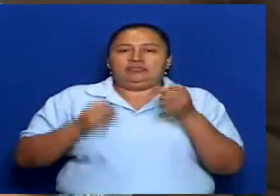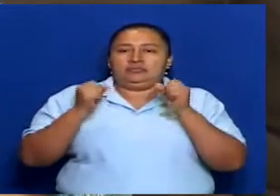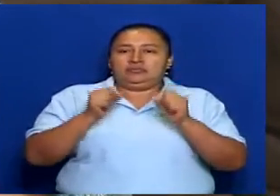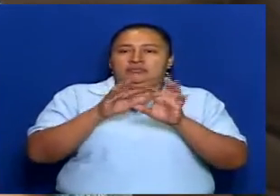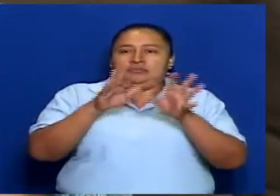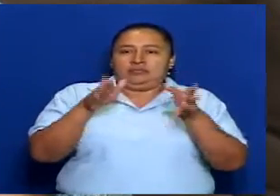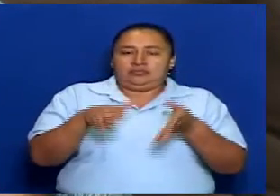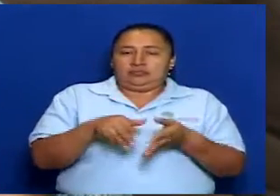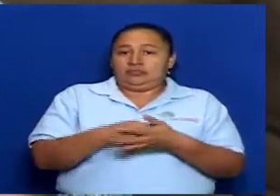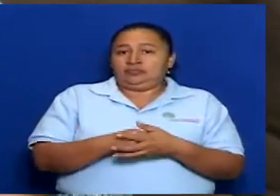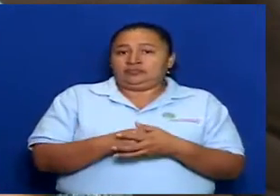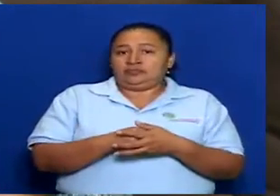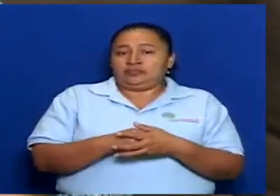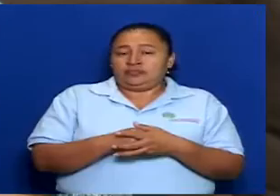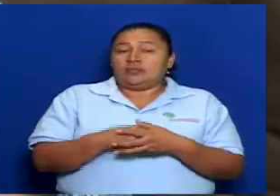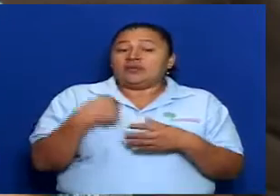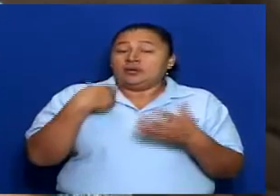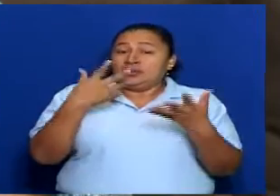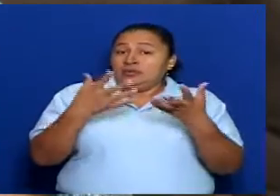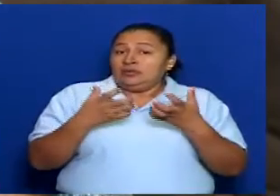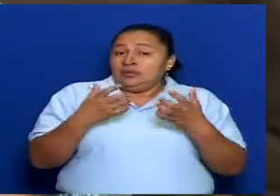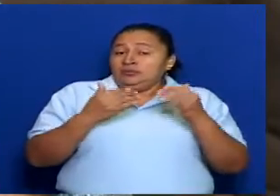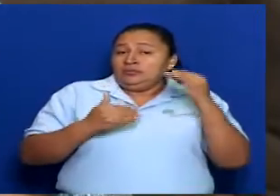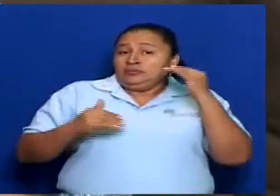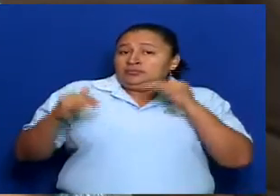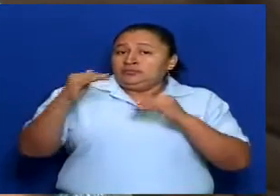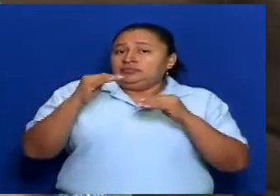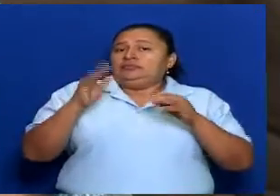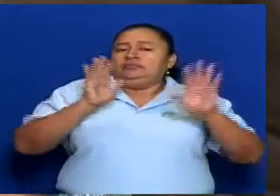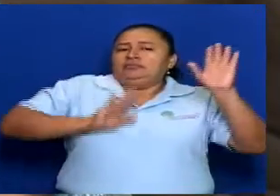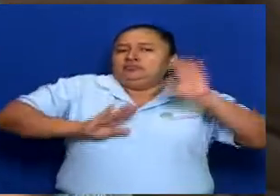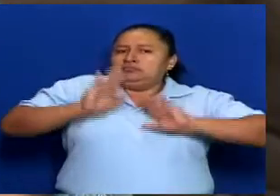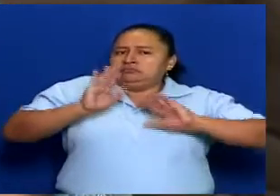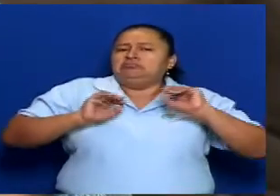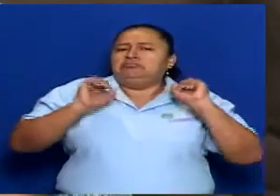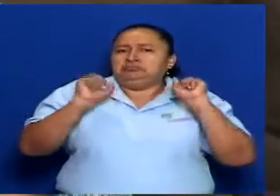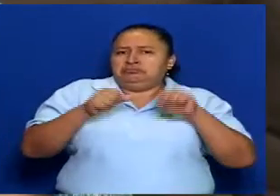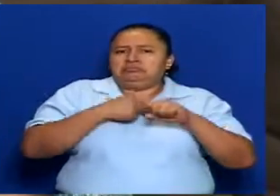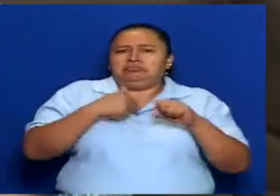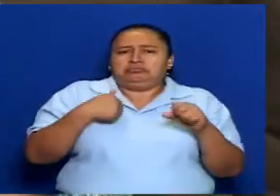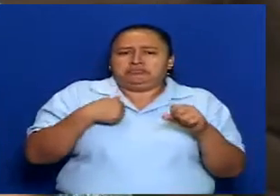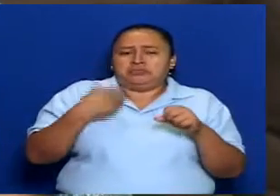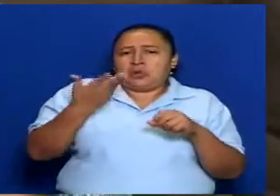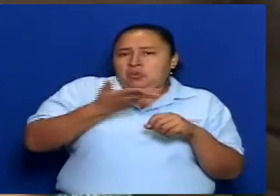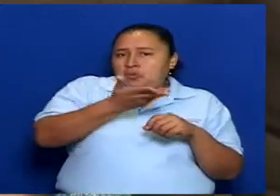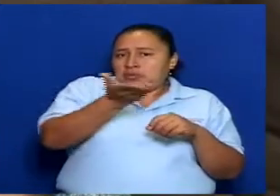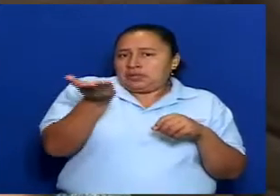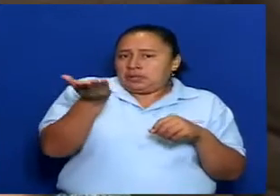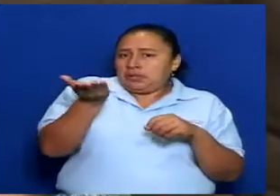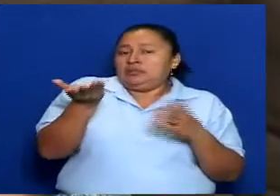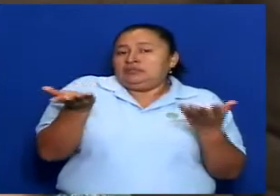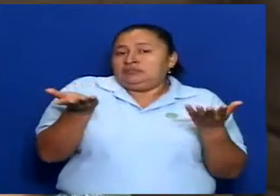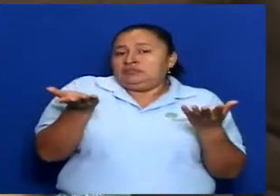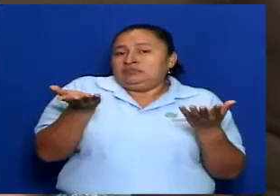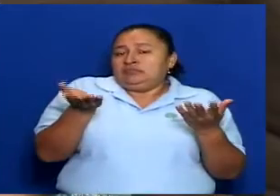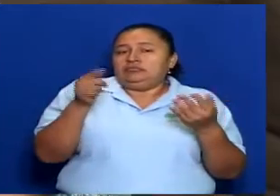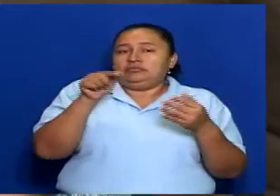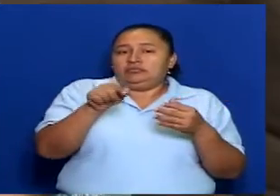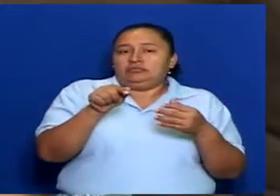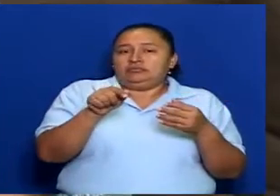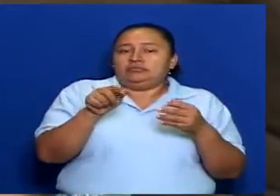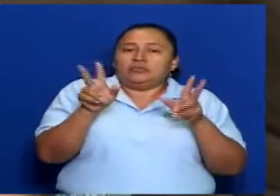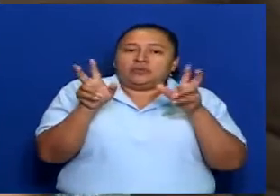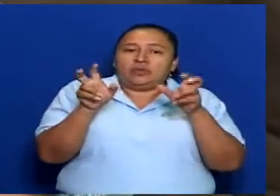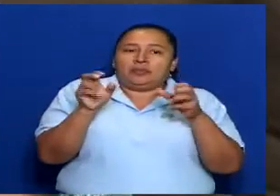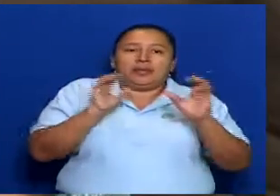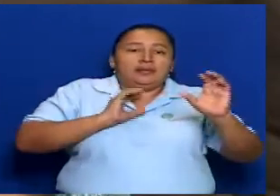diputadas. Queremos la mayor participación posible a ustedes que están en la